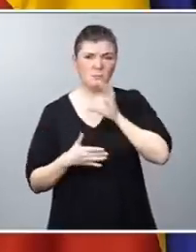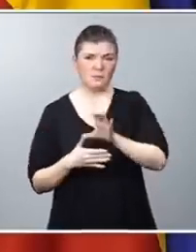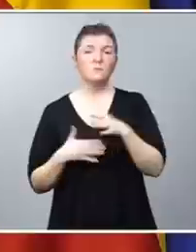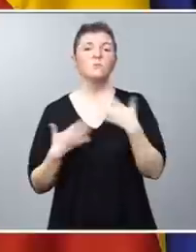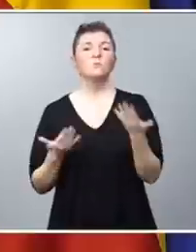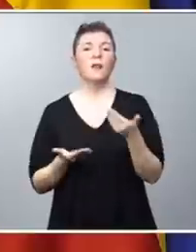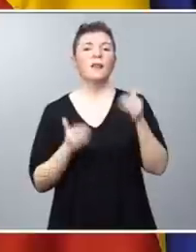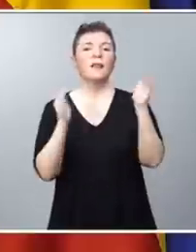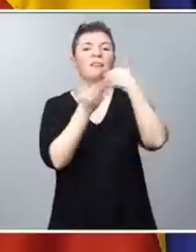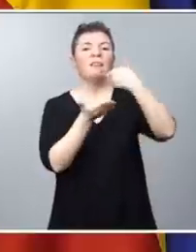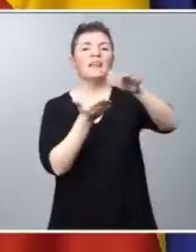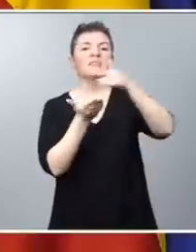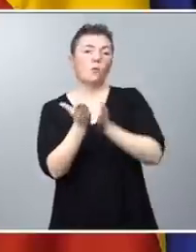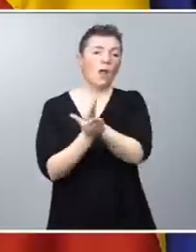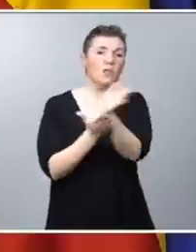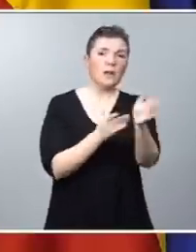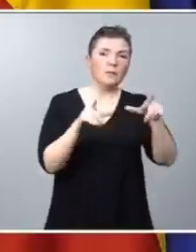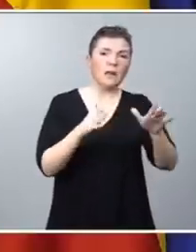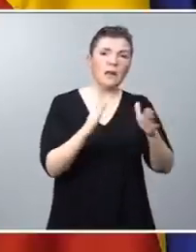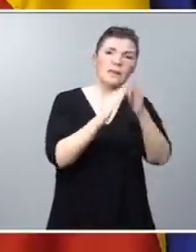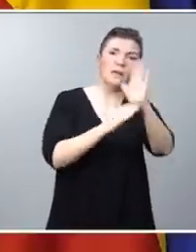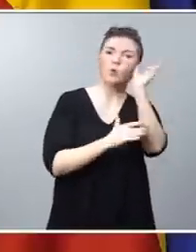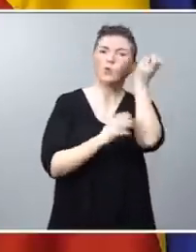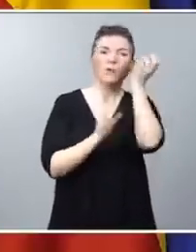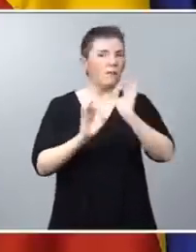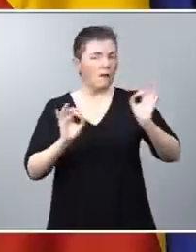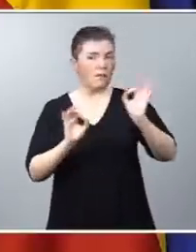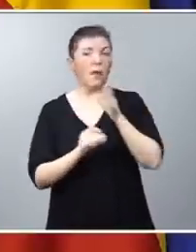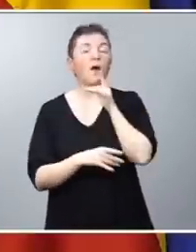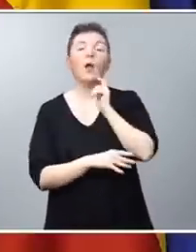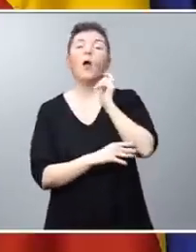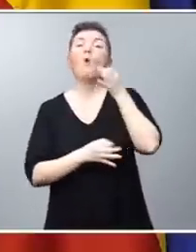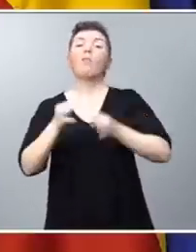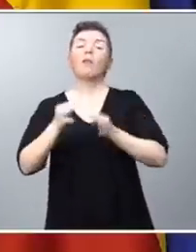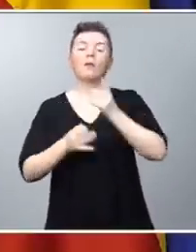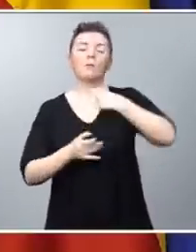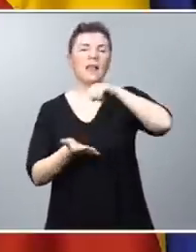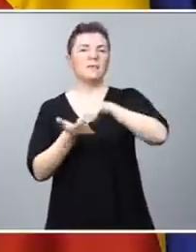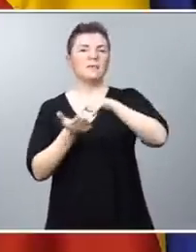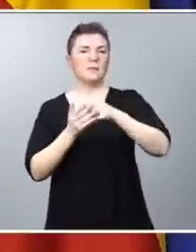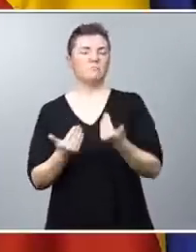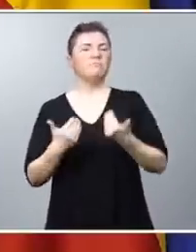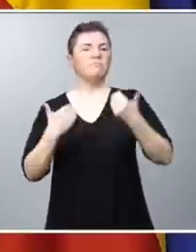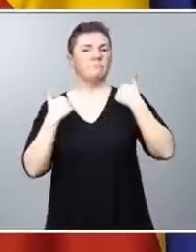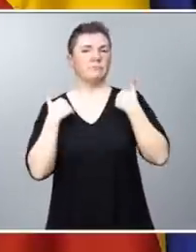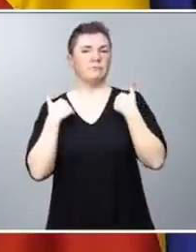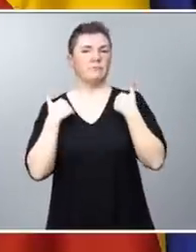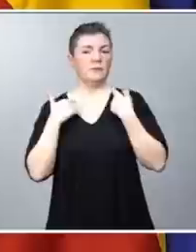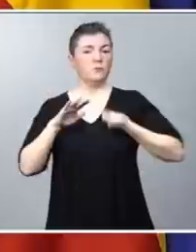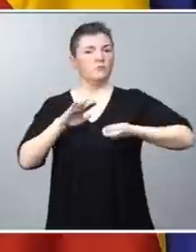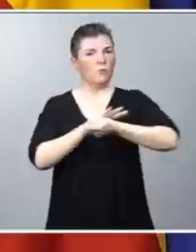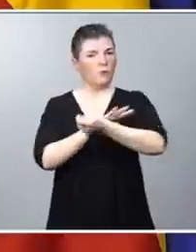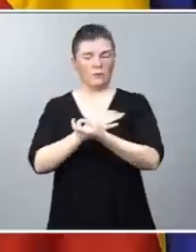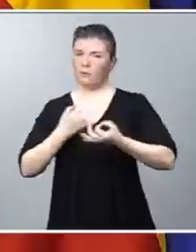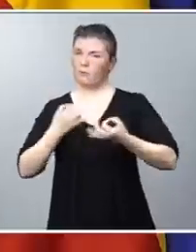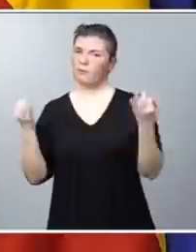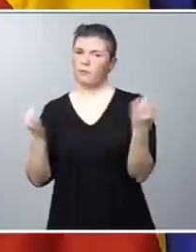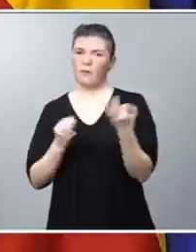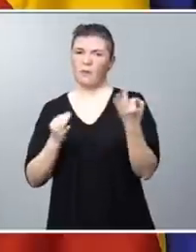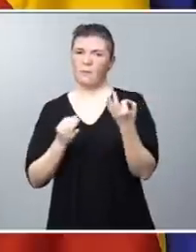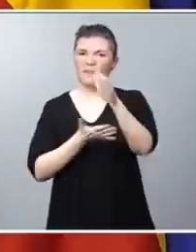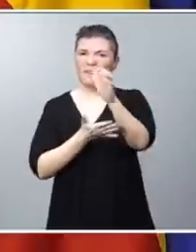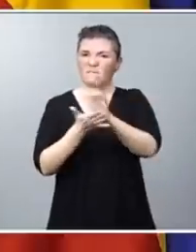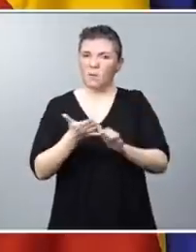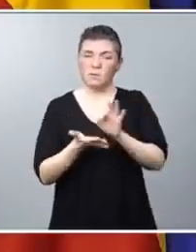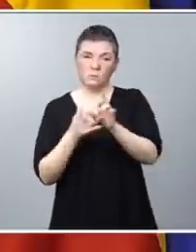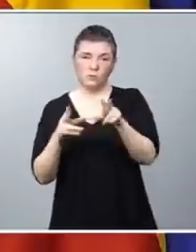sin alternativa habitacional. Ahora los juzgados vamos a exigirles la responsabilidad de que soliciten obligatoriamente un informe a servicios sociales